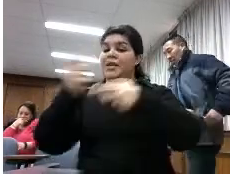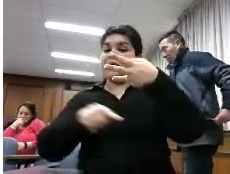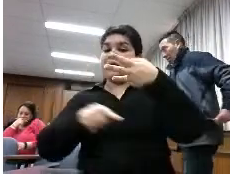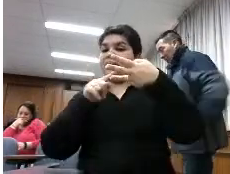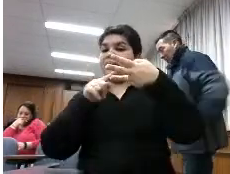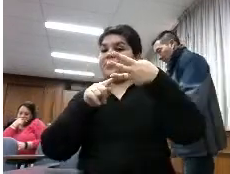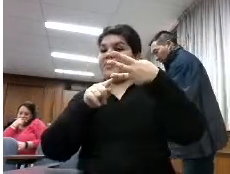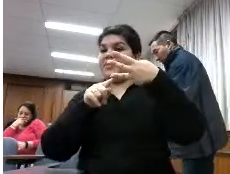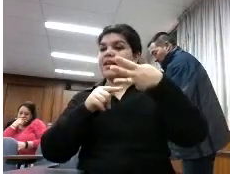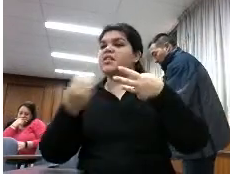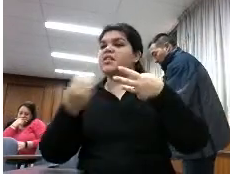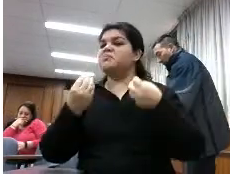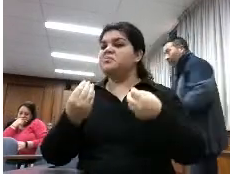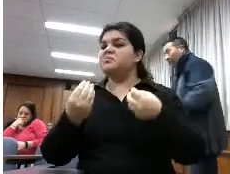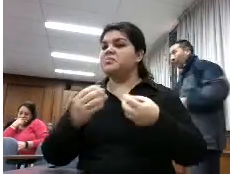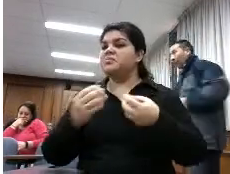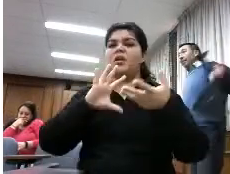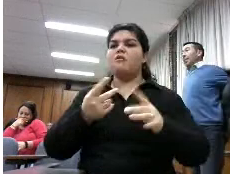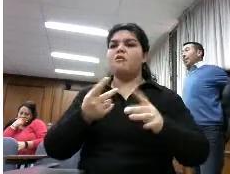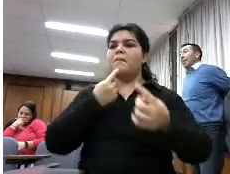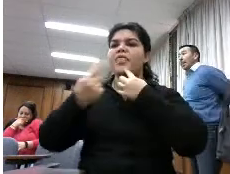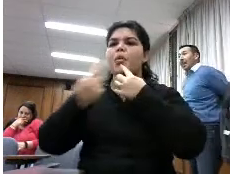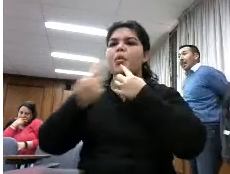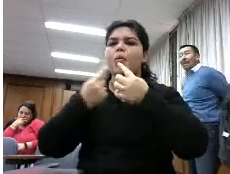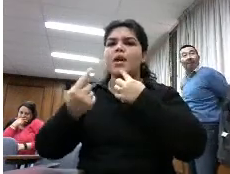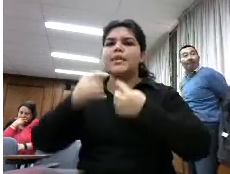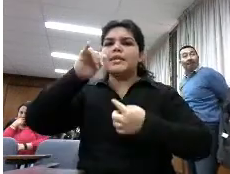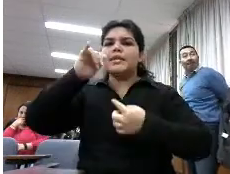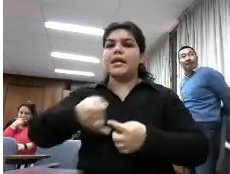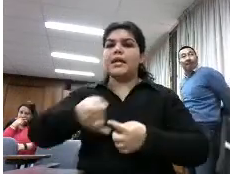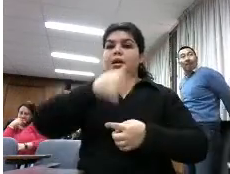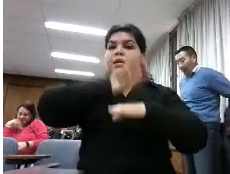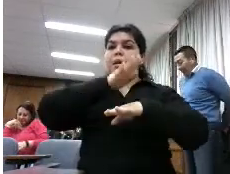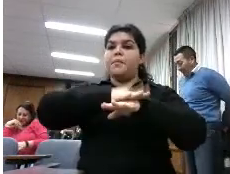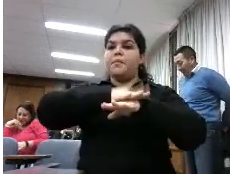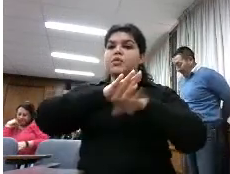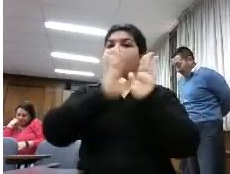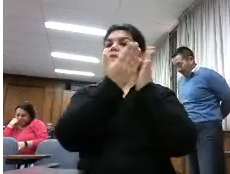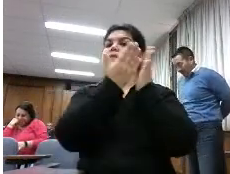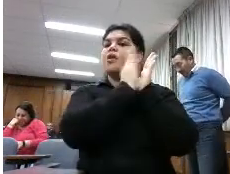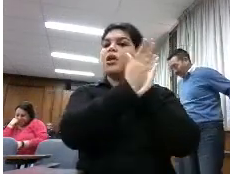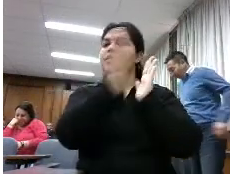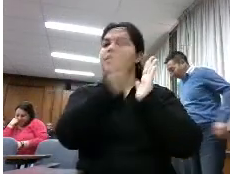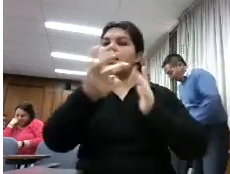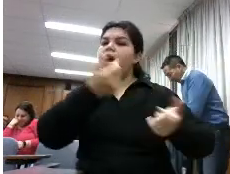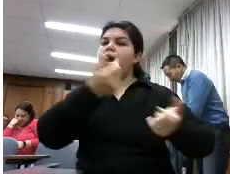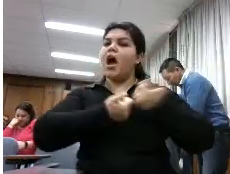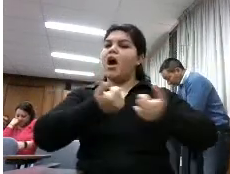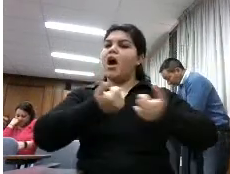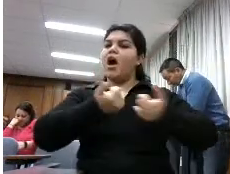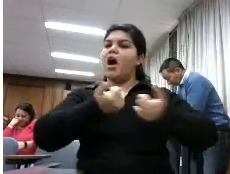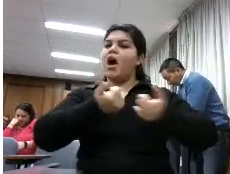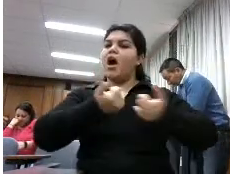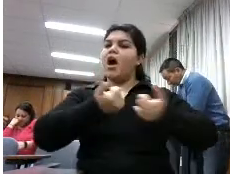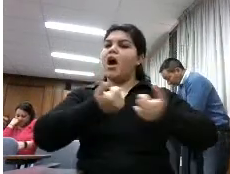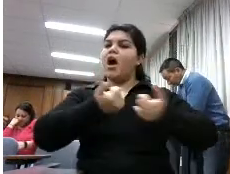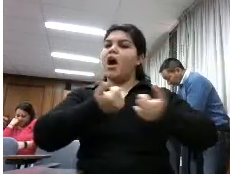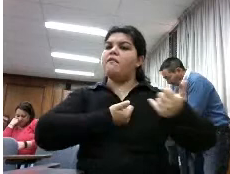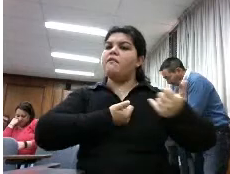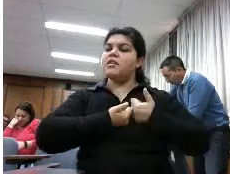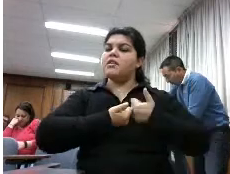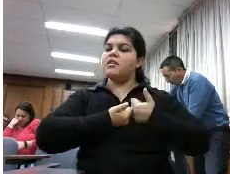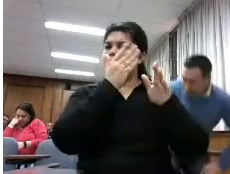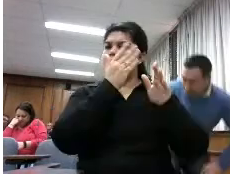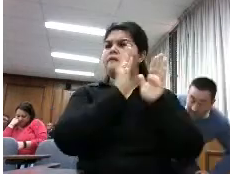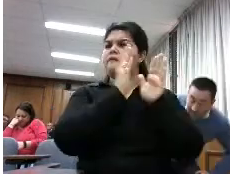real una encuesta a responsables de bibliotecas que nos dijeran si disponían de ese tipo de recursos en sus bibliotecas en